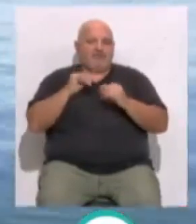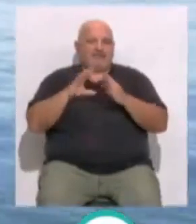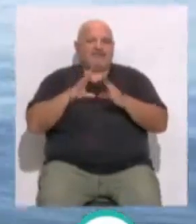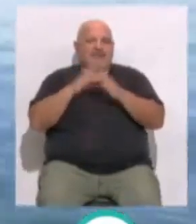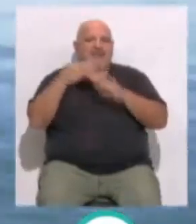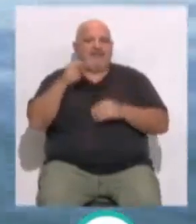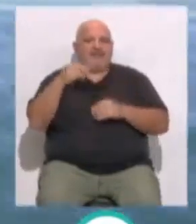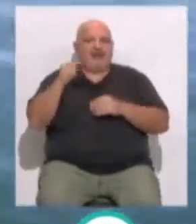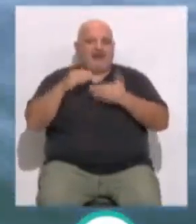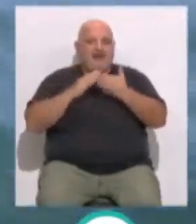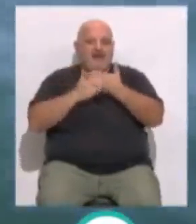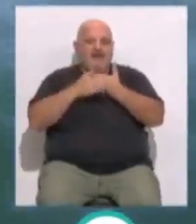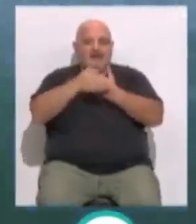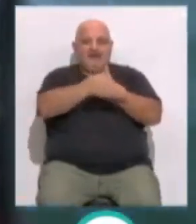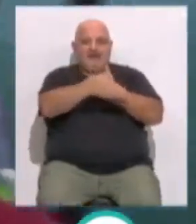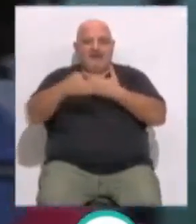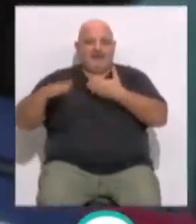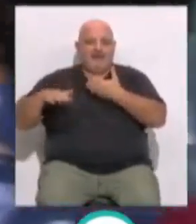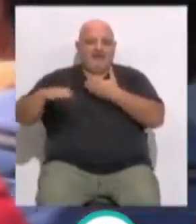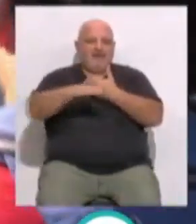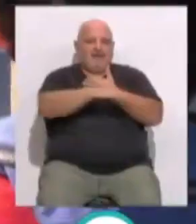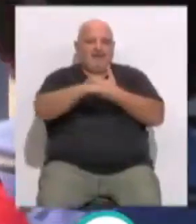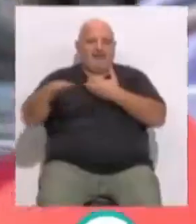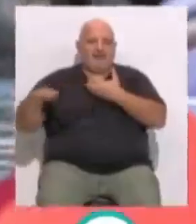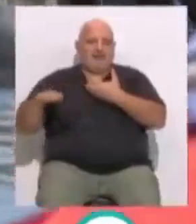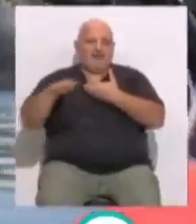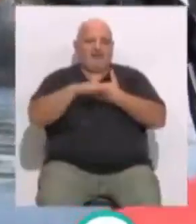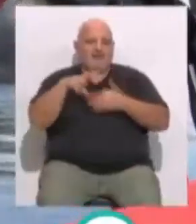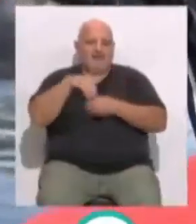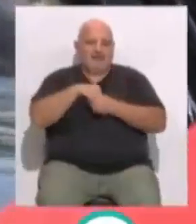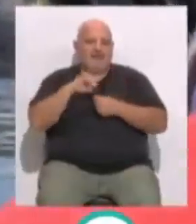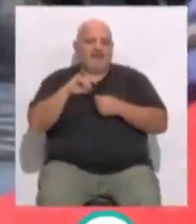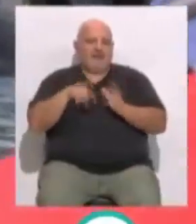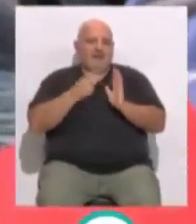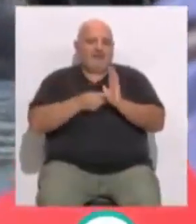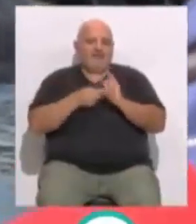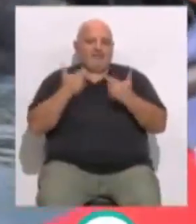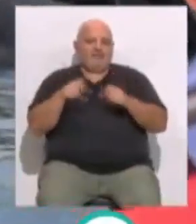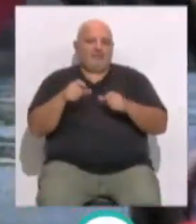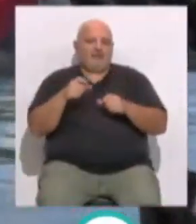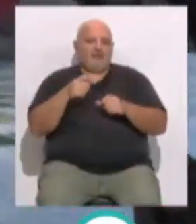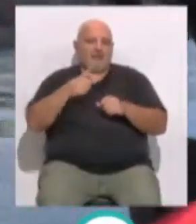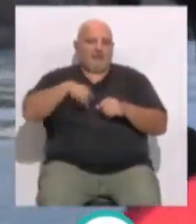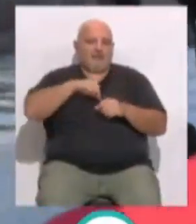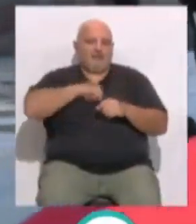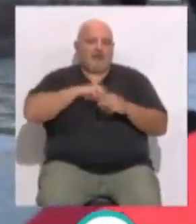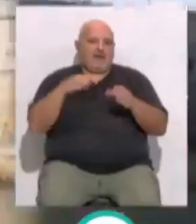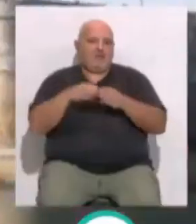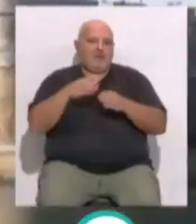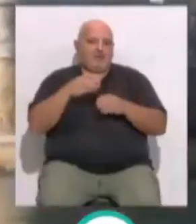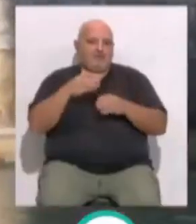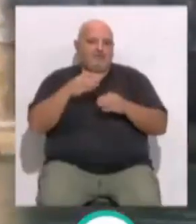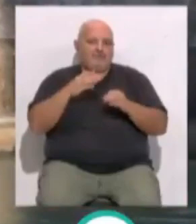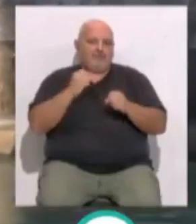Bárbara, elevado sobre el campo de regatas... ...y eso permite tener una visión mucho mejor, ¿no? Y bueno, nosotros desde el equipo español